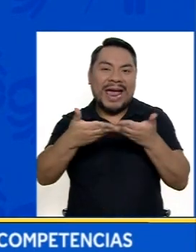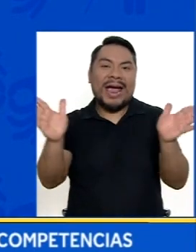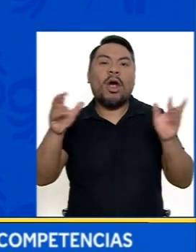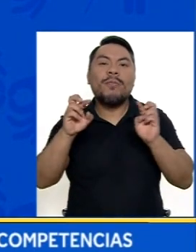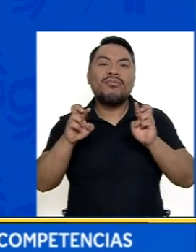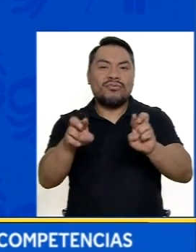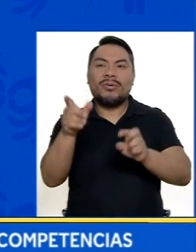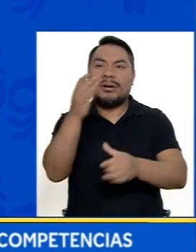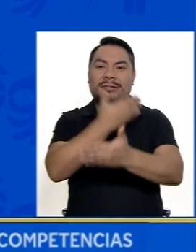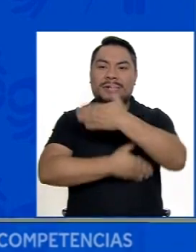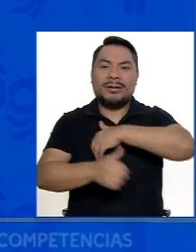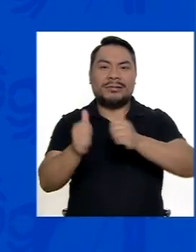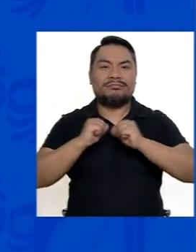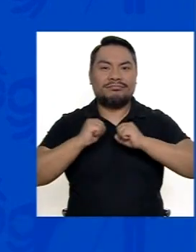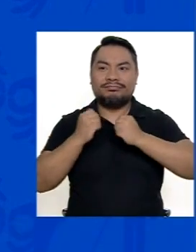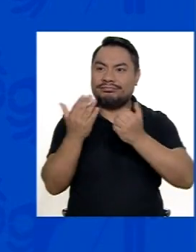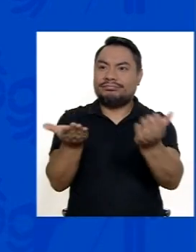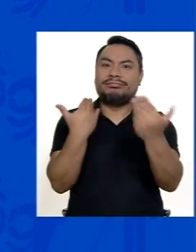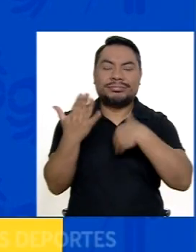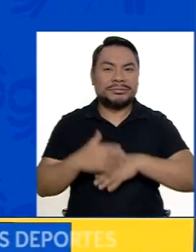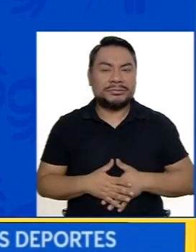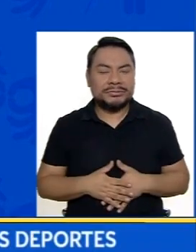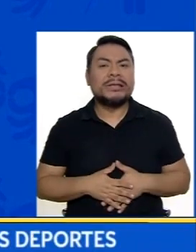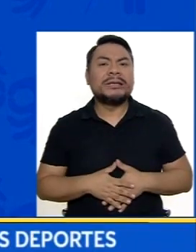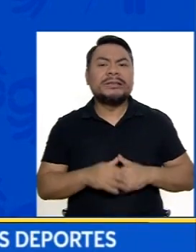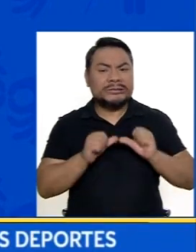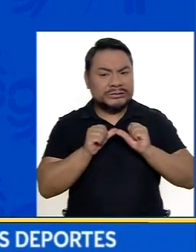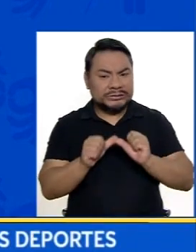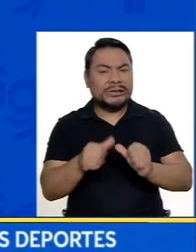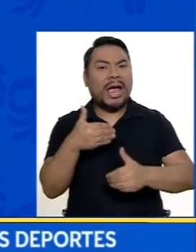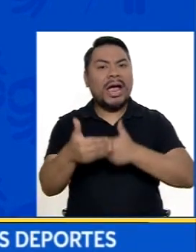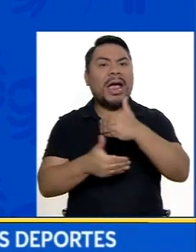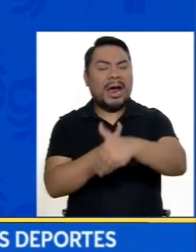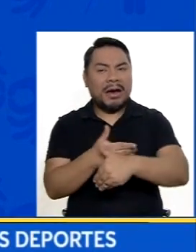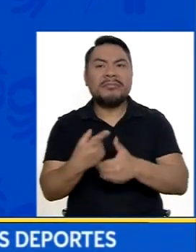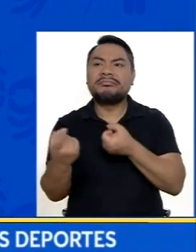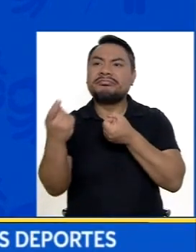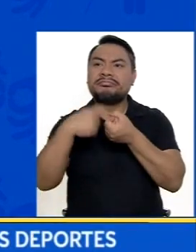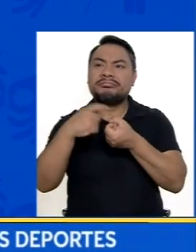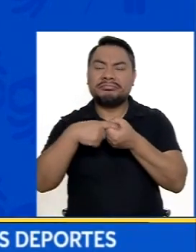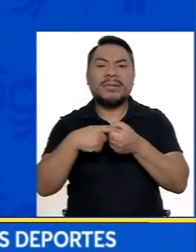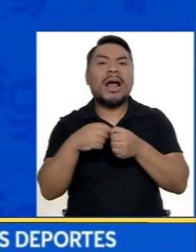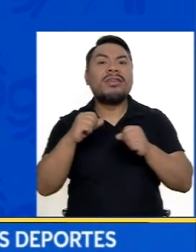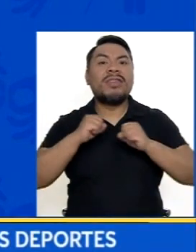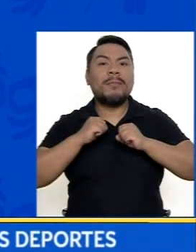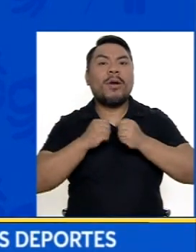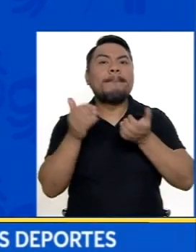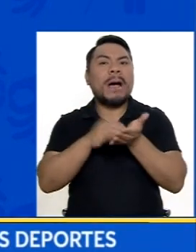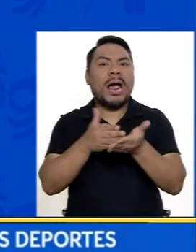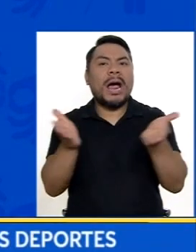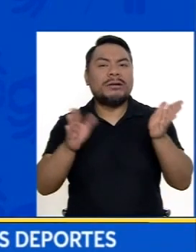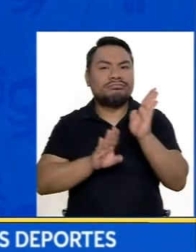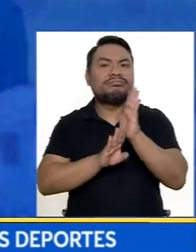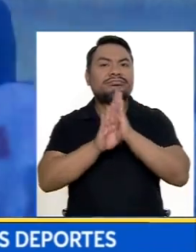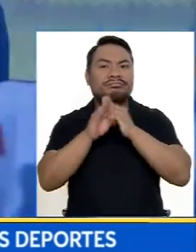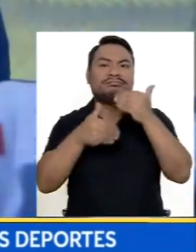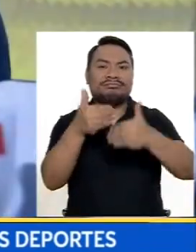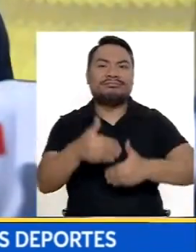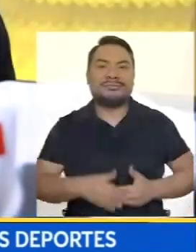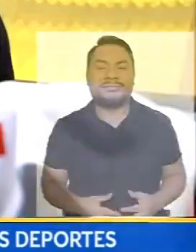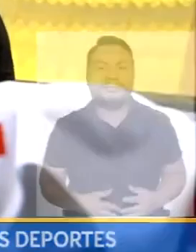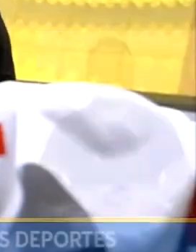oportunidades para los paratletas Se sigue avanzando, se siguen sumando más para deportes y se sigue creciendo